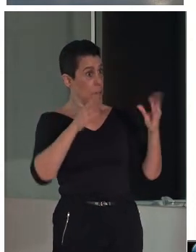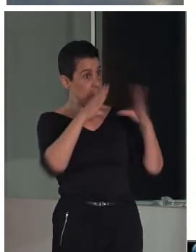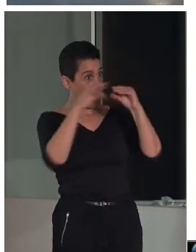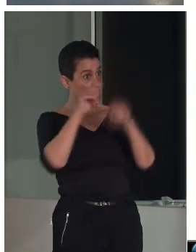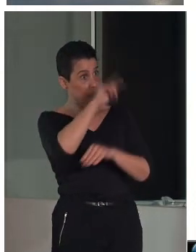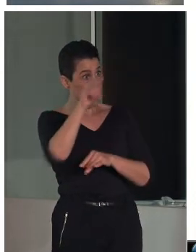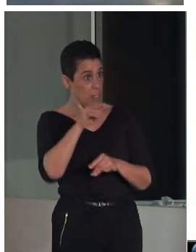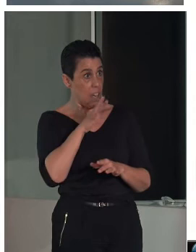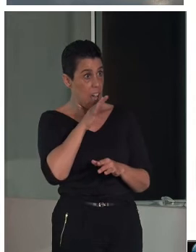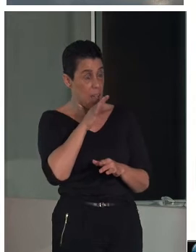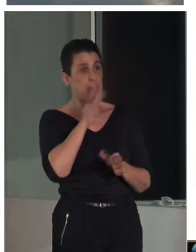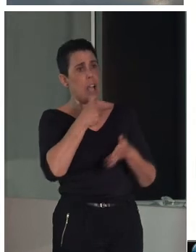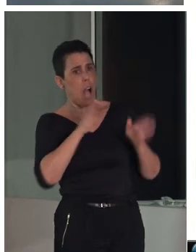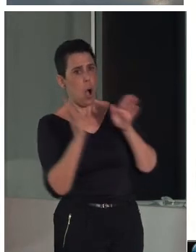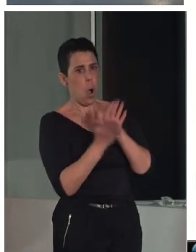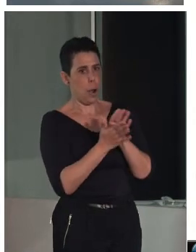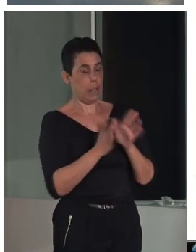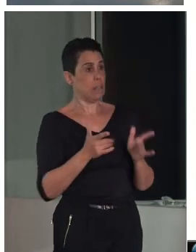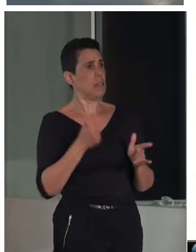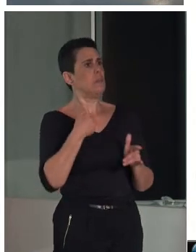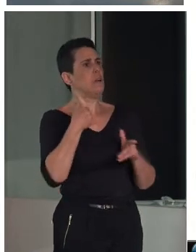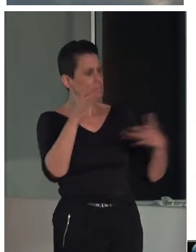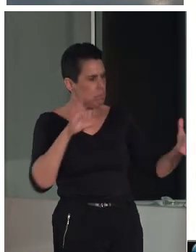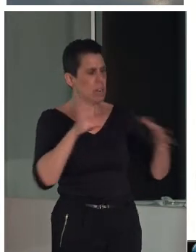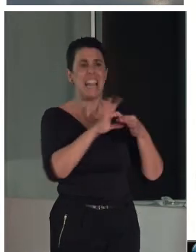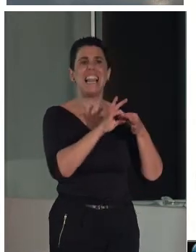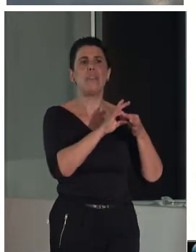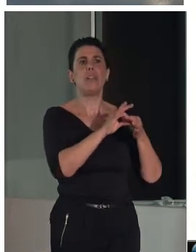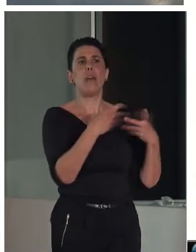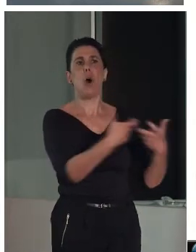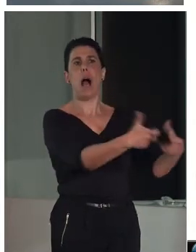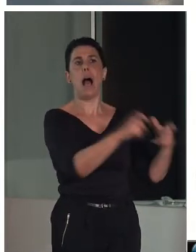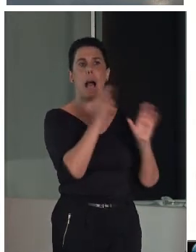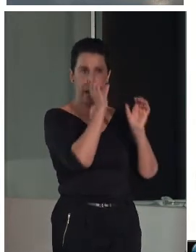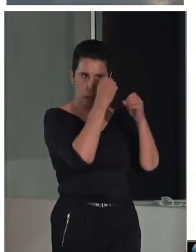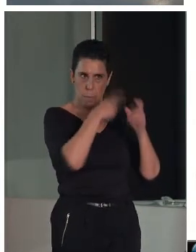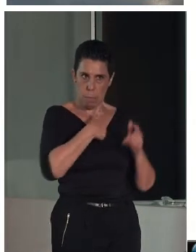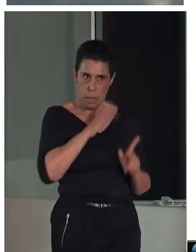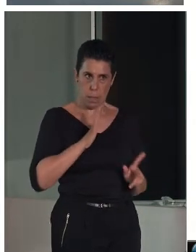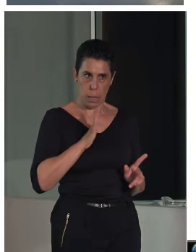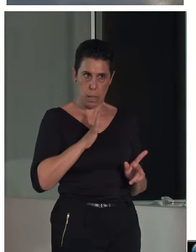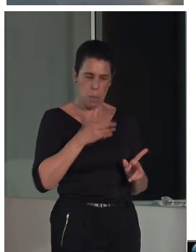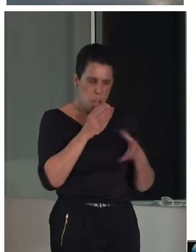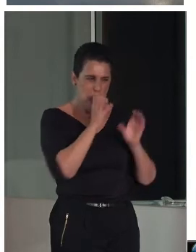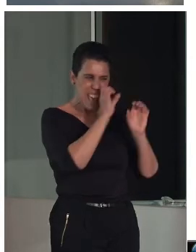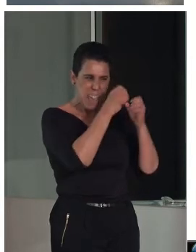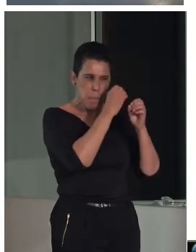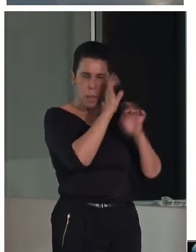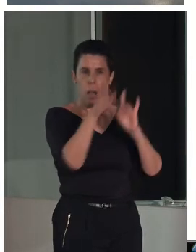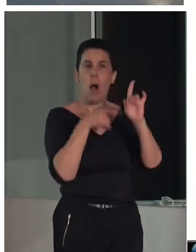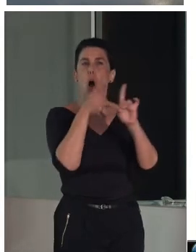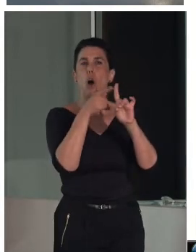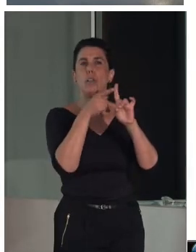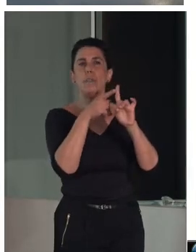ahora en excedencia. Pero estoy muy vinculado a las áreas de investigación. Sino la investigación que necesitamos para implantar proyectos. Que es